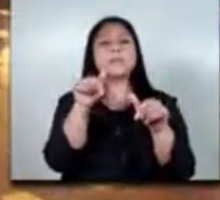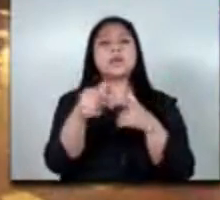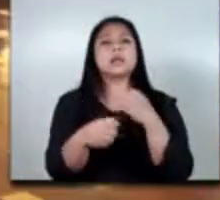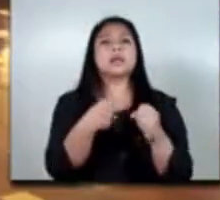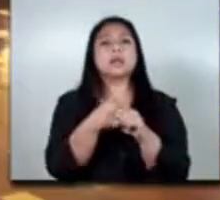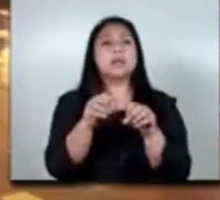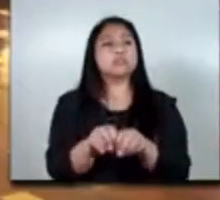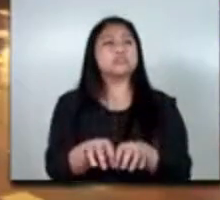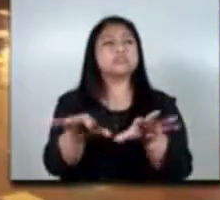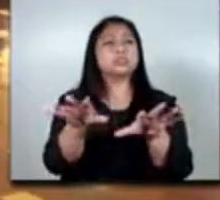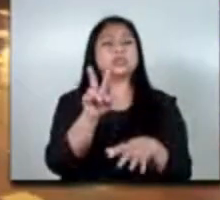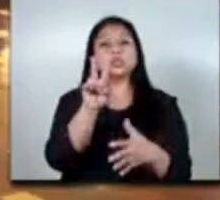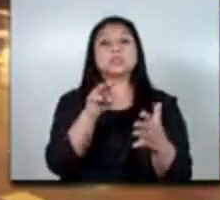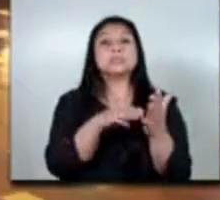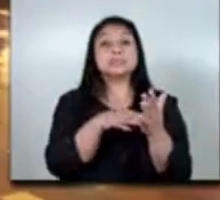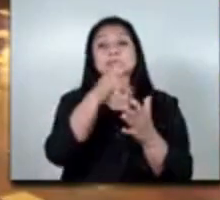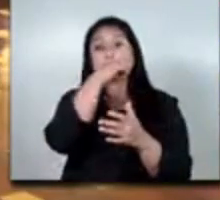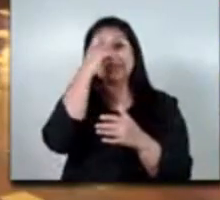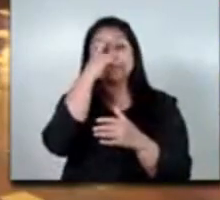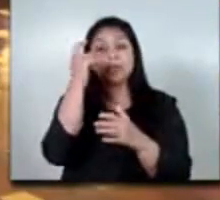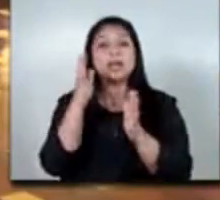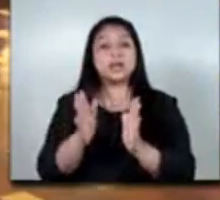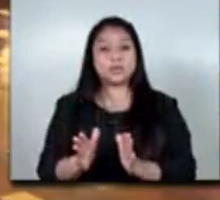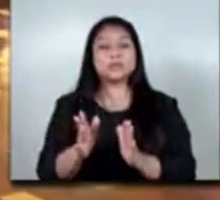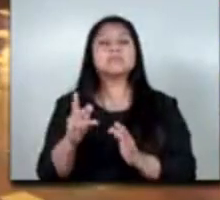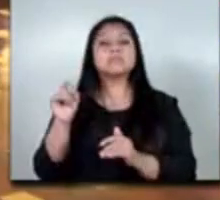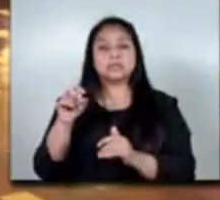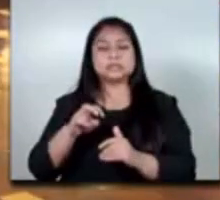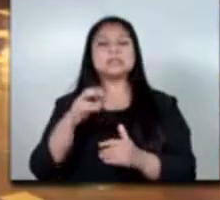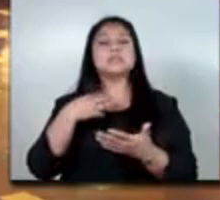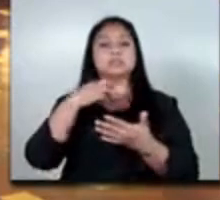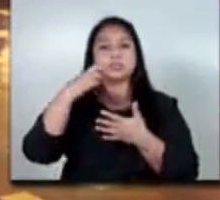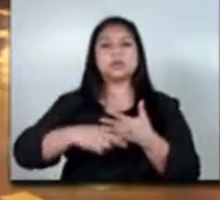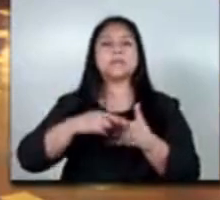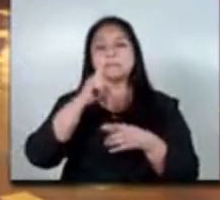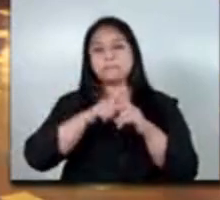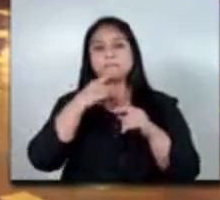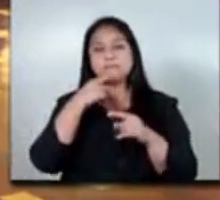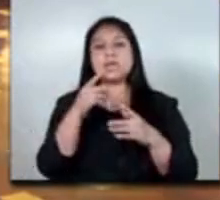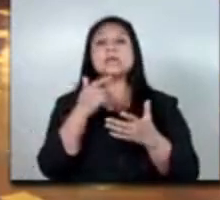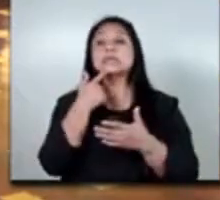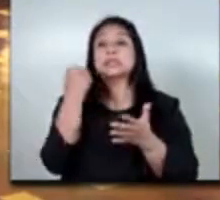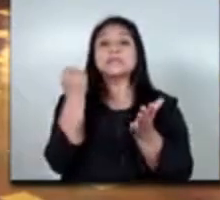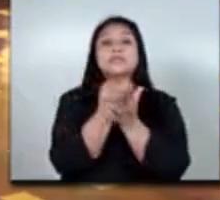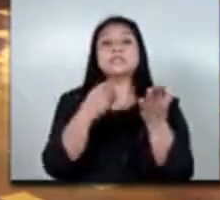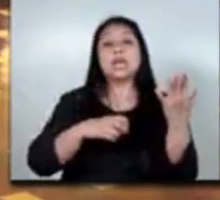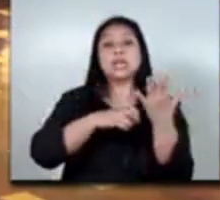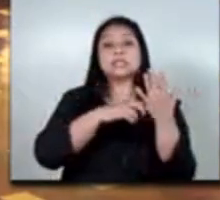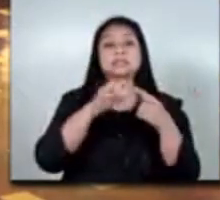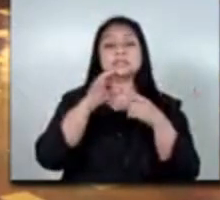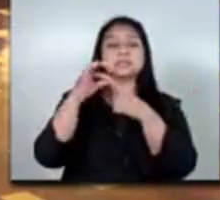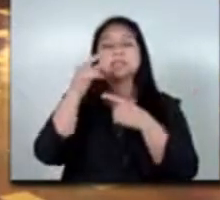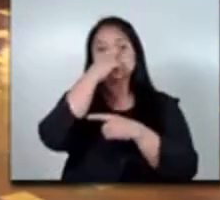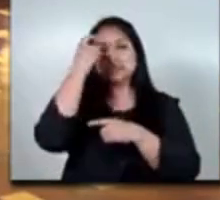a por lo menos dos mil trabajadores a participar en el programa y conseguir visas especiales de trabajo temporal en los